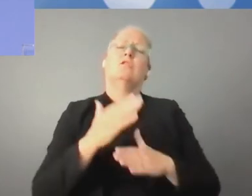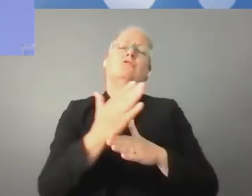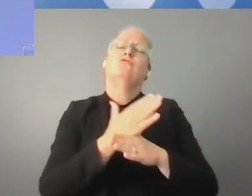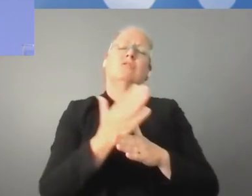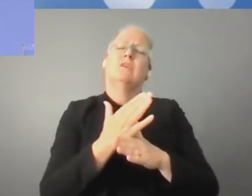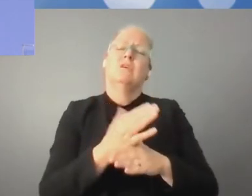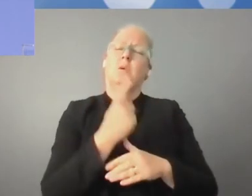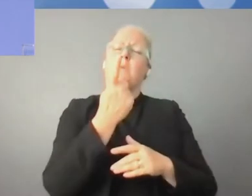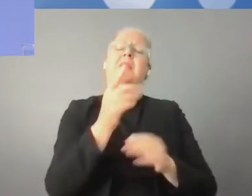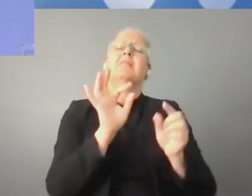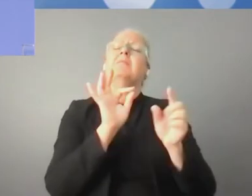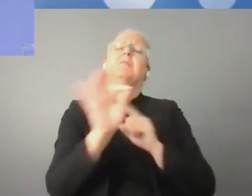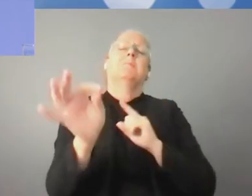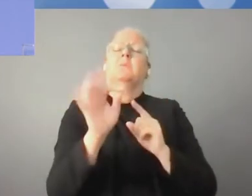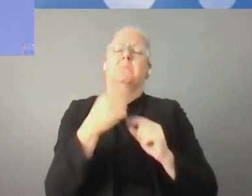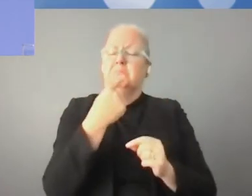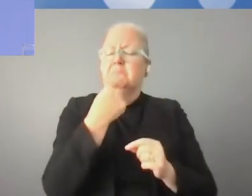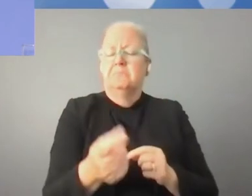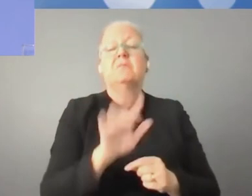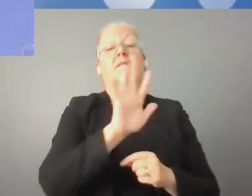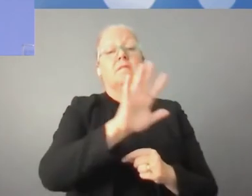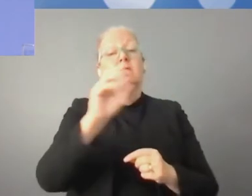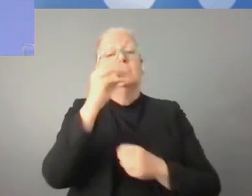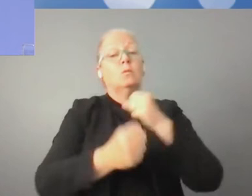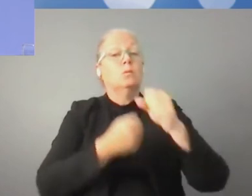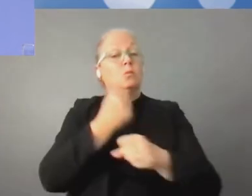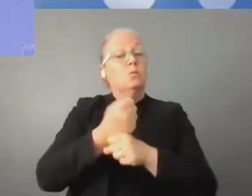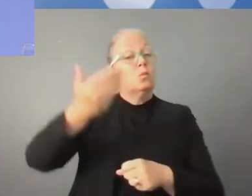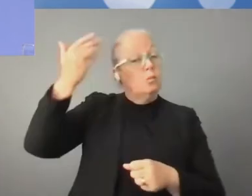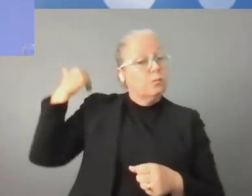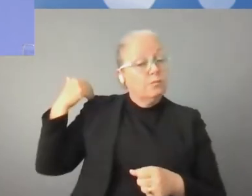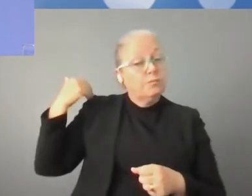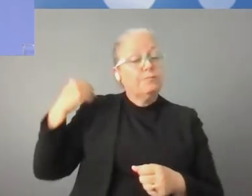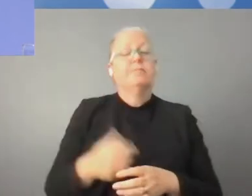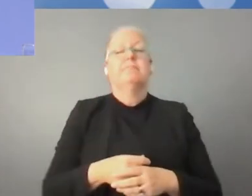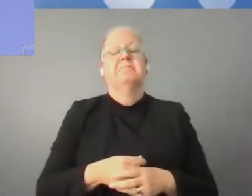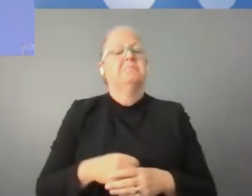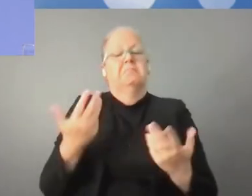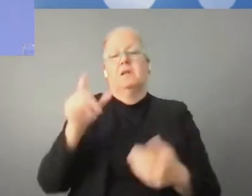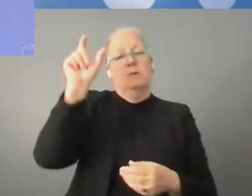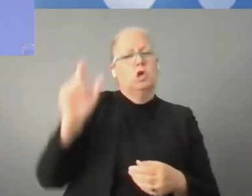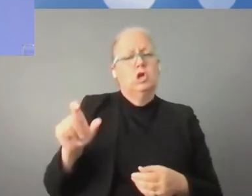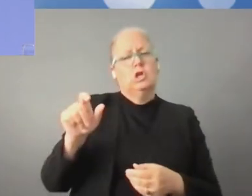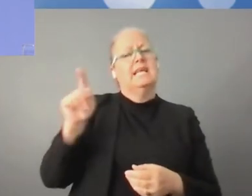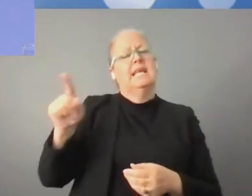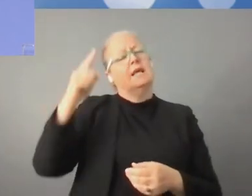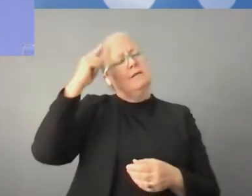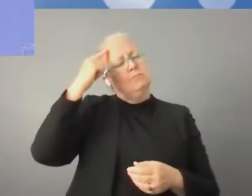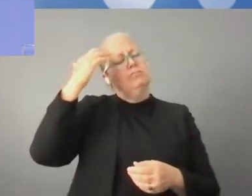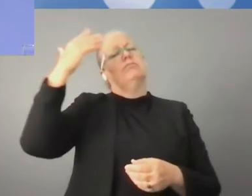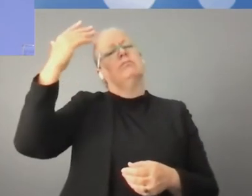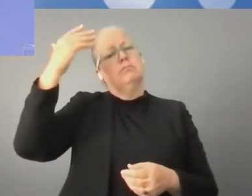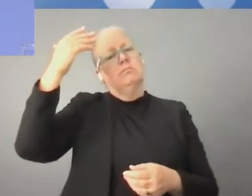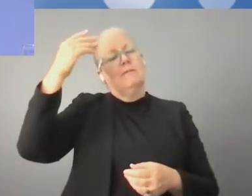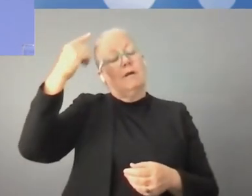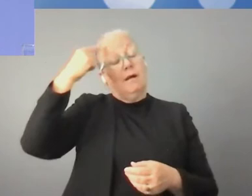un visionario, probablemente científicos, identificaron Internet y